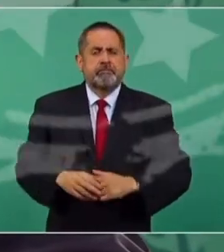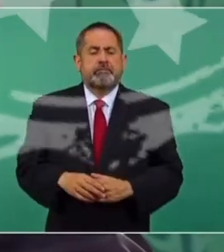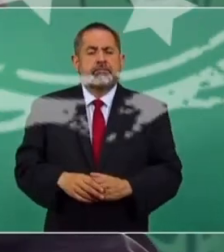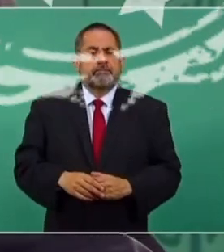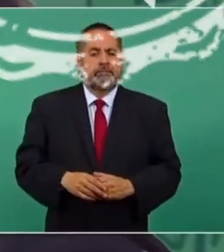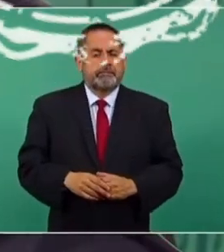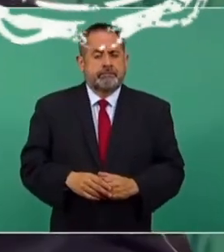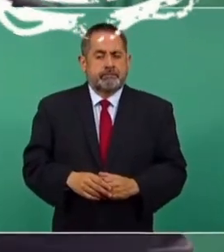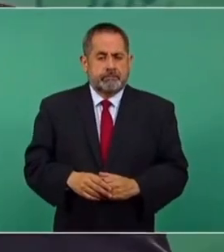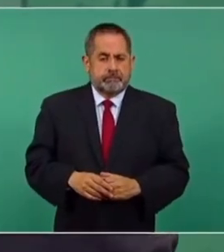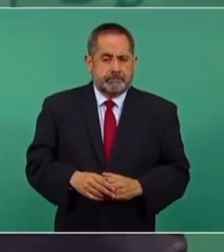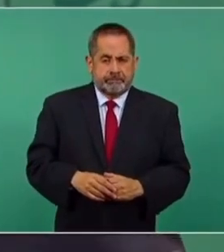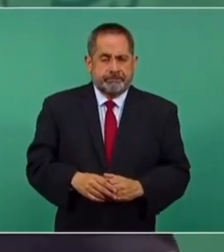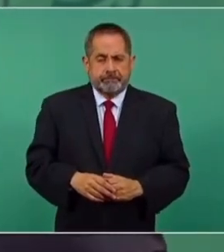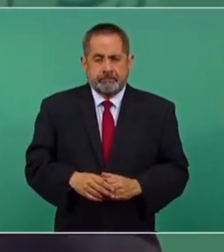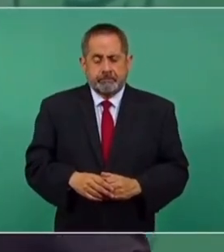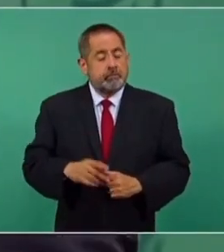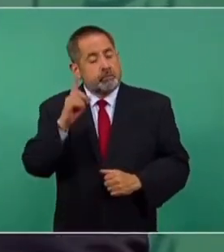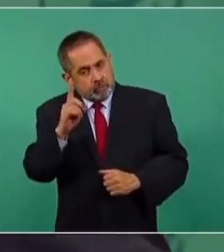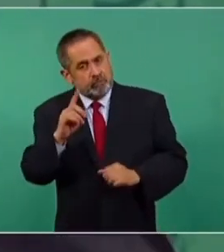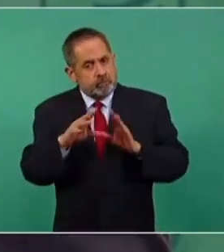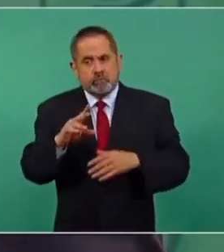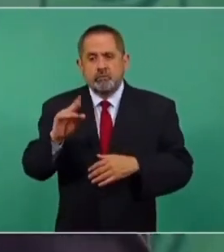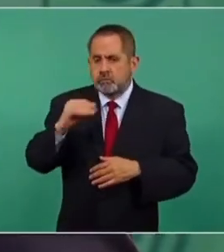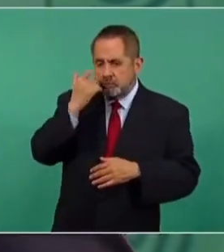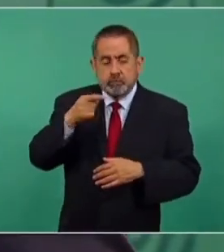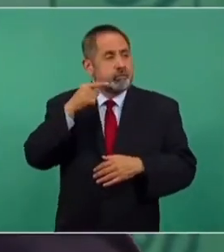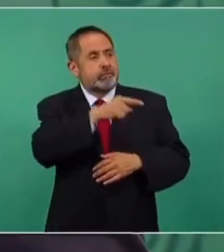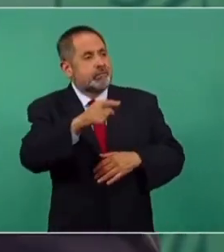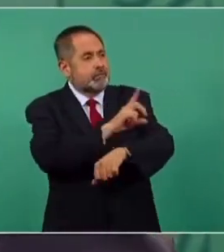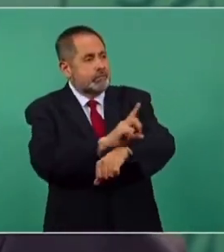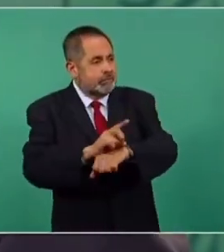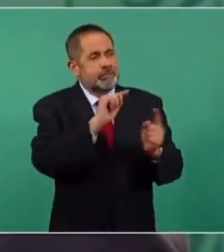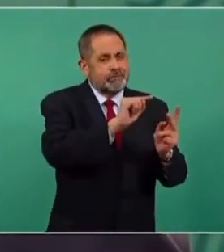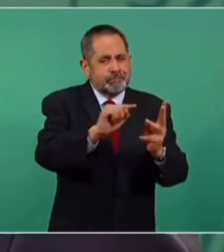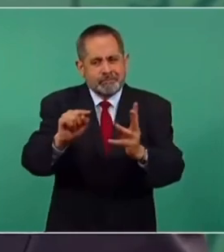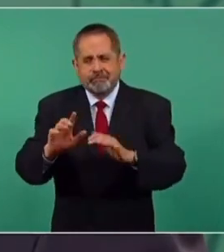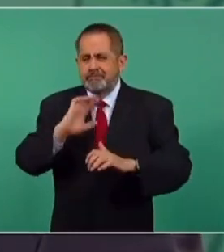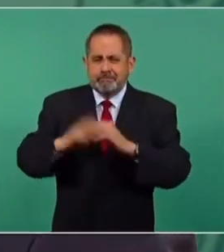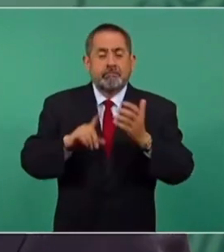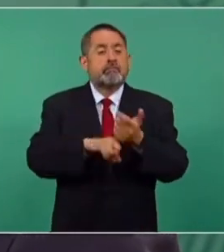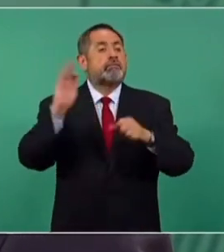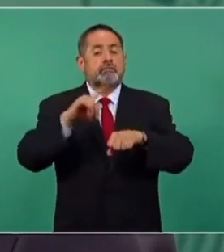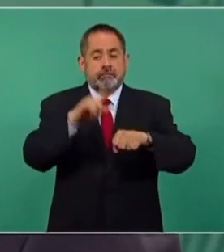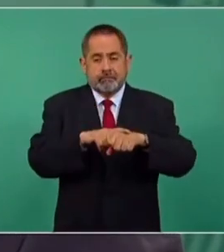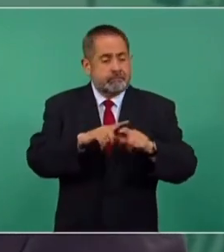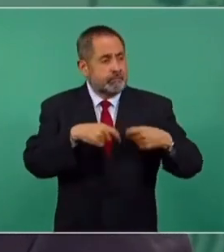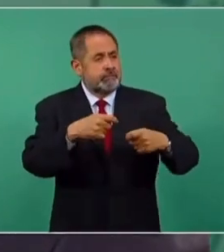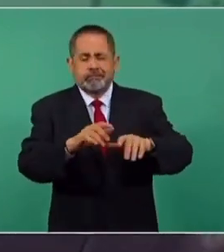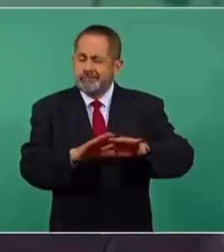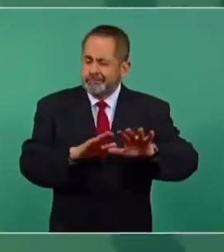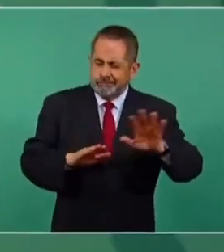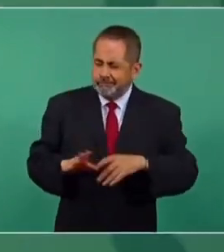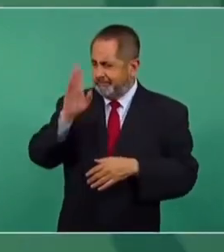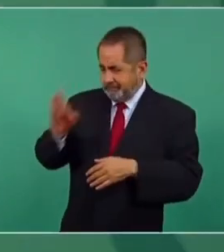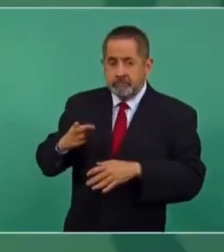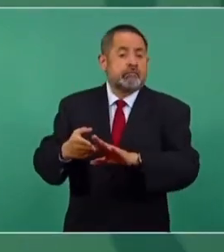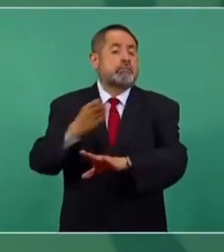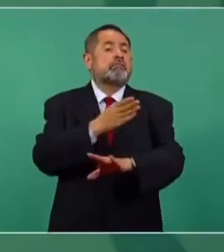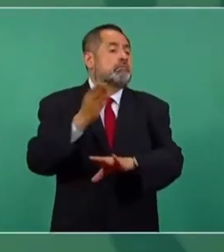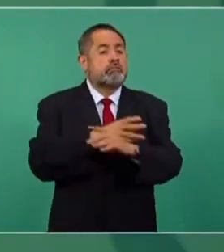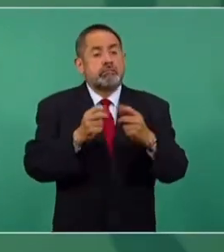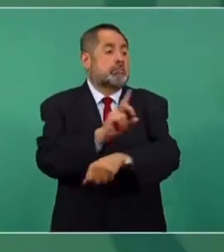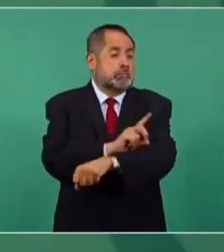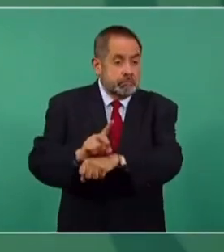Lo cierto es que no queremos ya que haya delegaciones de las dependencias federales, porque abundaban